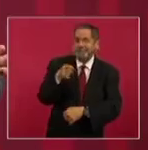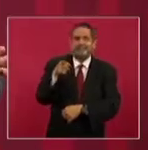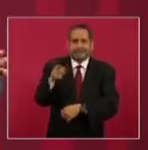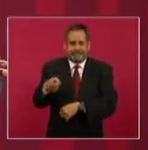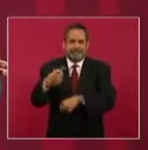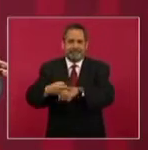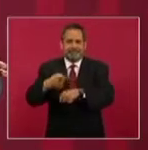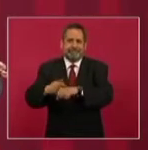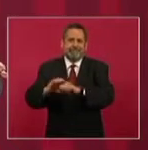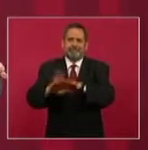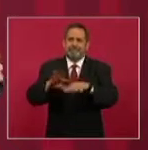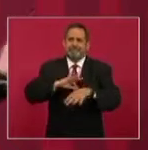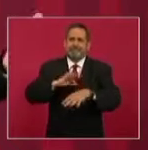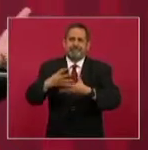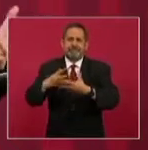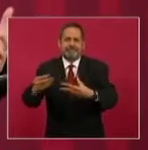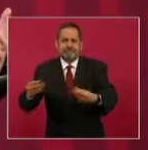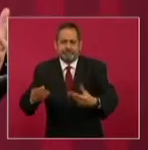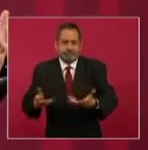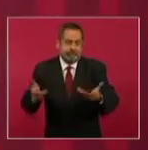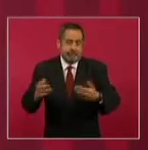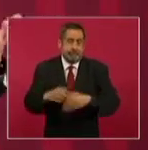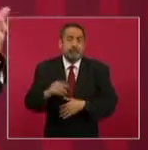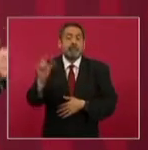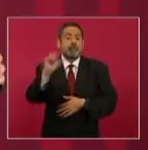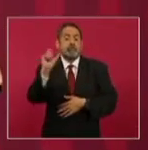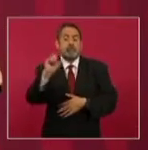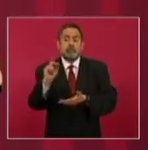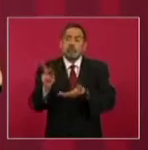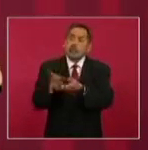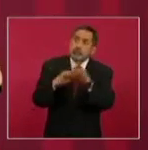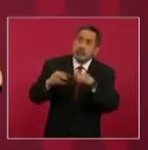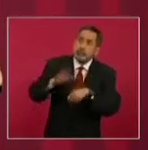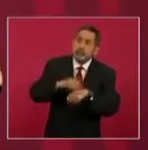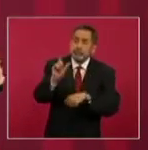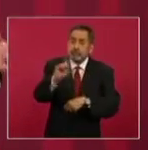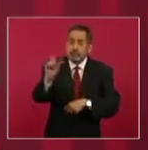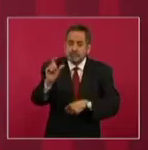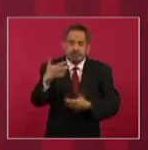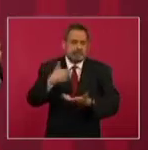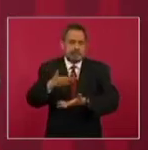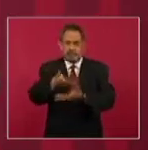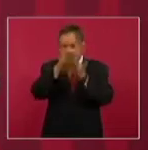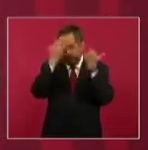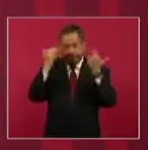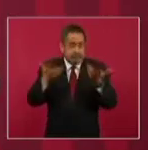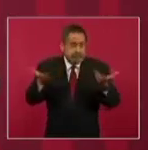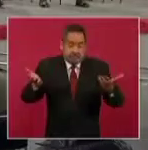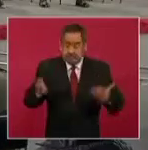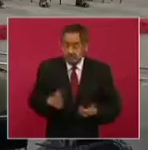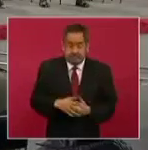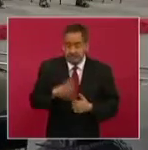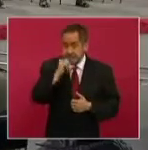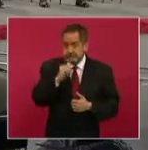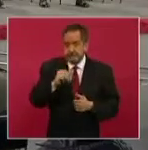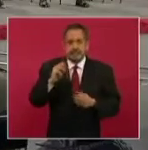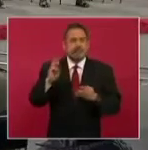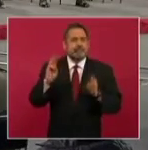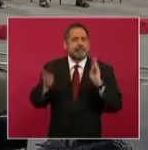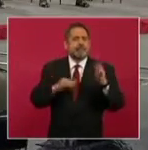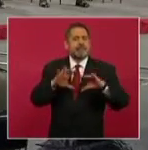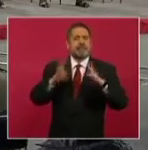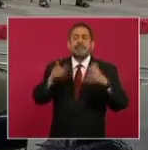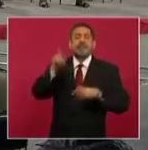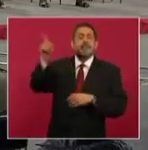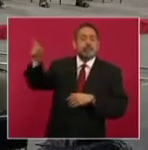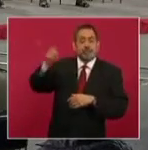¿Cuándo puede ocurrir esto? No se sabe, no hay manera de predecirlo. En algunas regiones del mundo, Europa Occidental, por